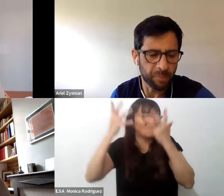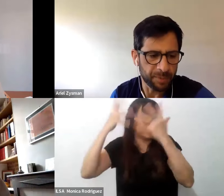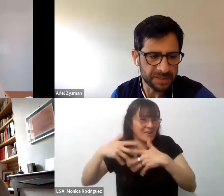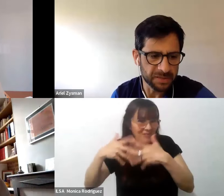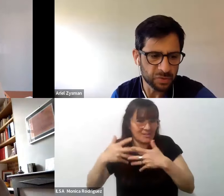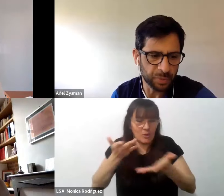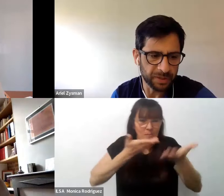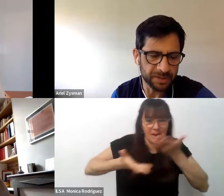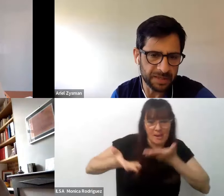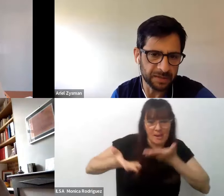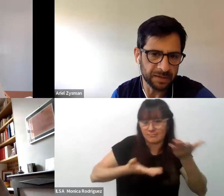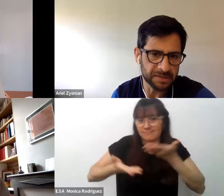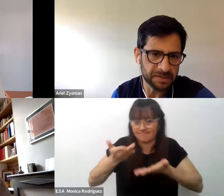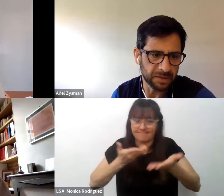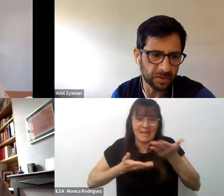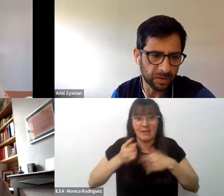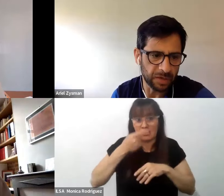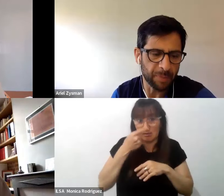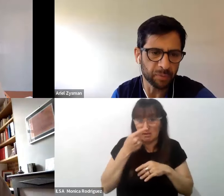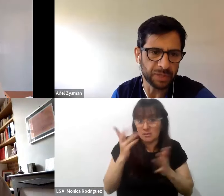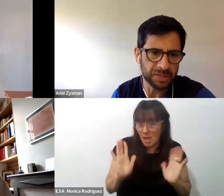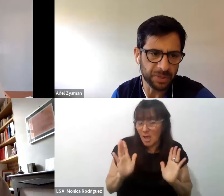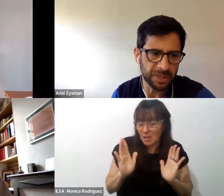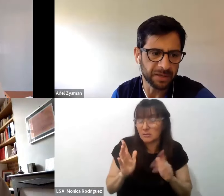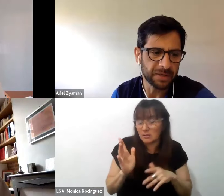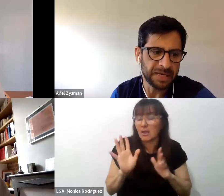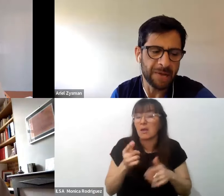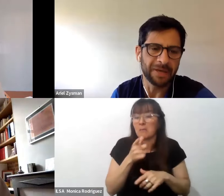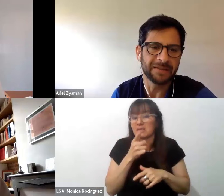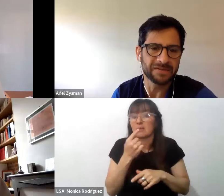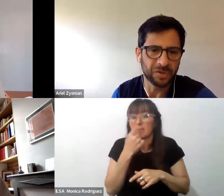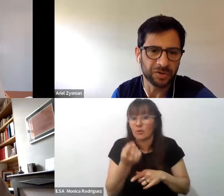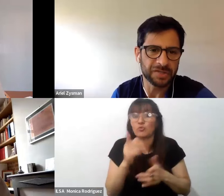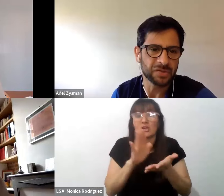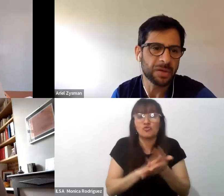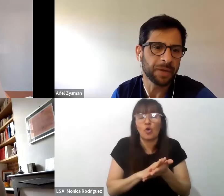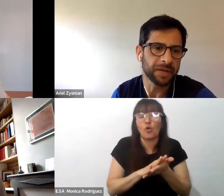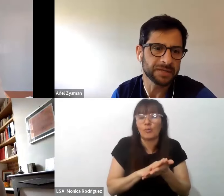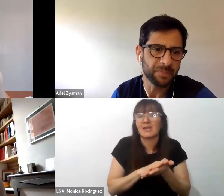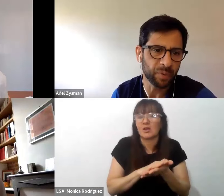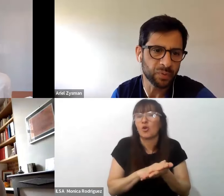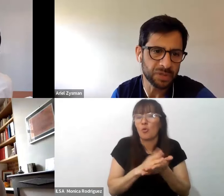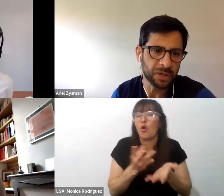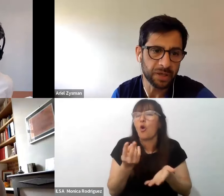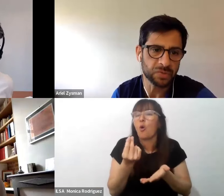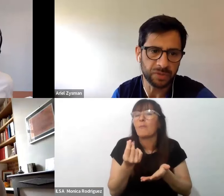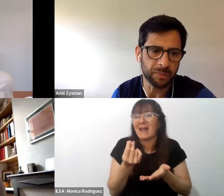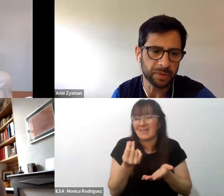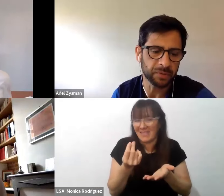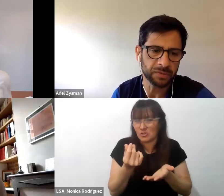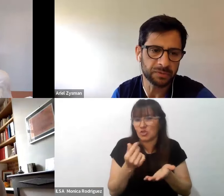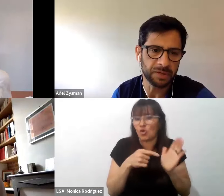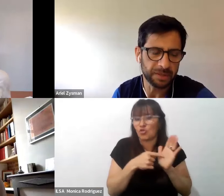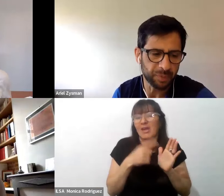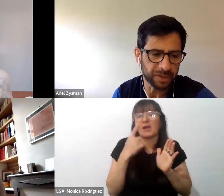intercambio me parece súper interesante en ese sentido creo que la pregunta sobre la validación de esos saberes que se producen es un